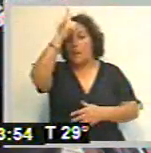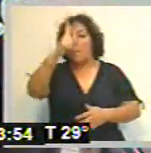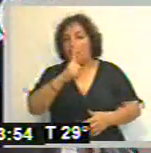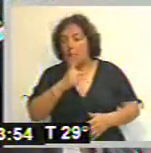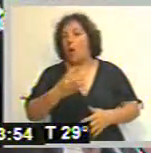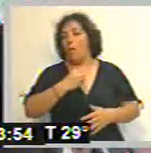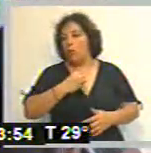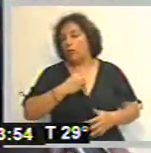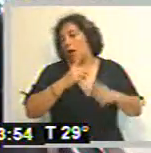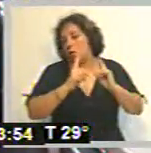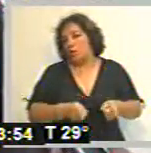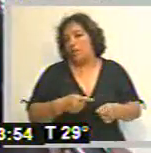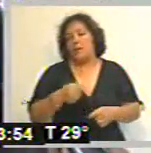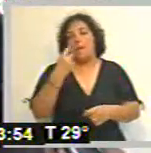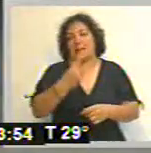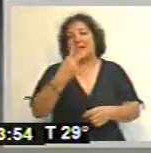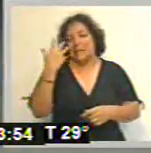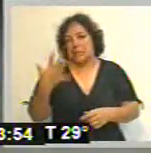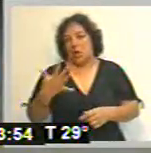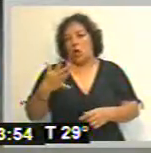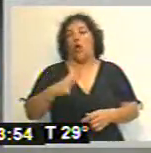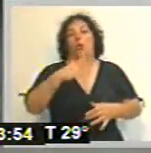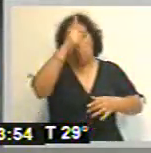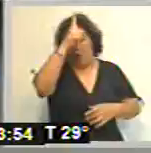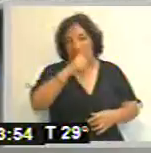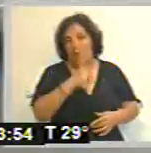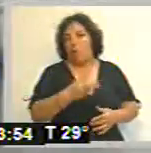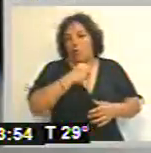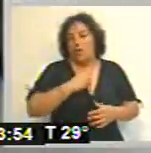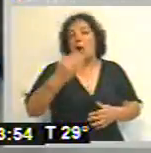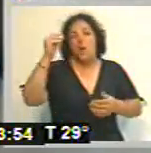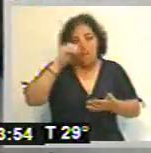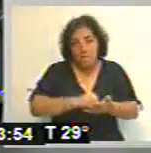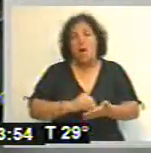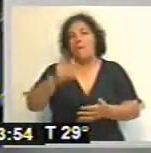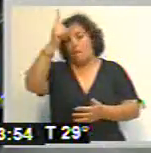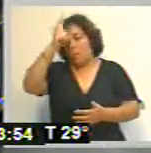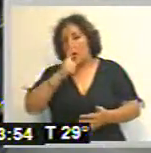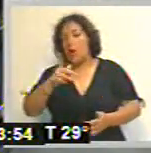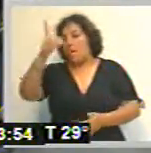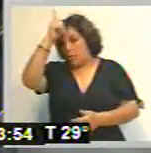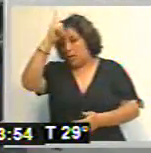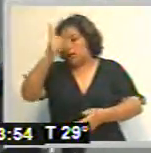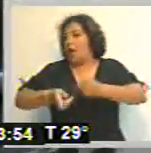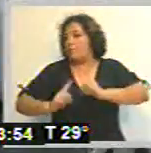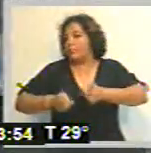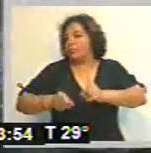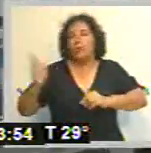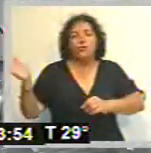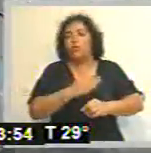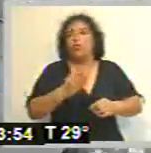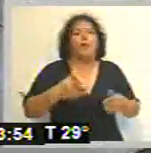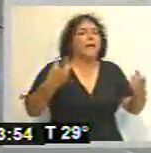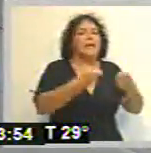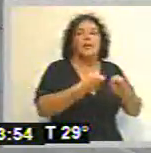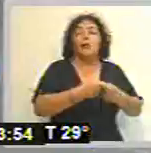hay 25 cuarteles de bomberos en la provincia, malos bomberos de la policía, la policía misma, son todos organismos que en un